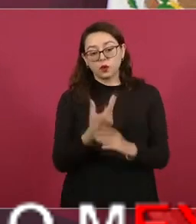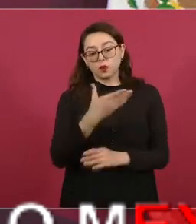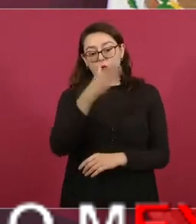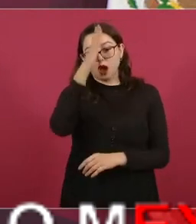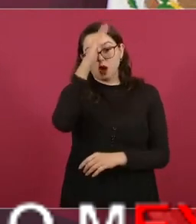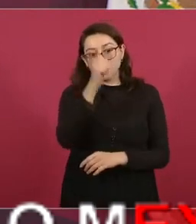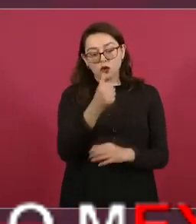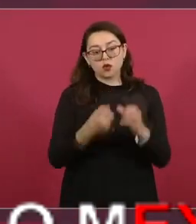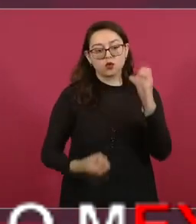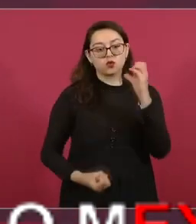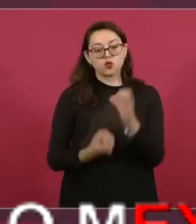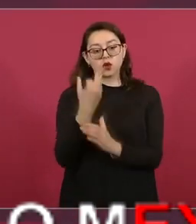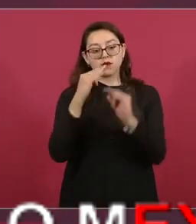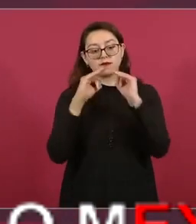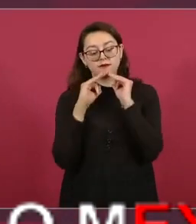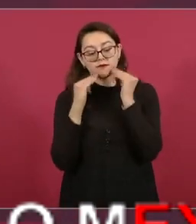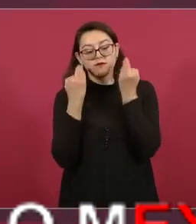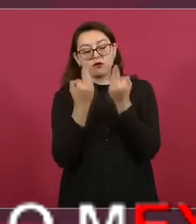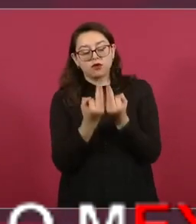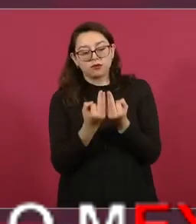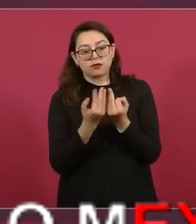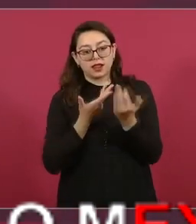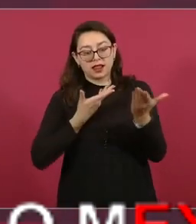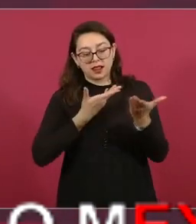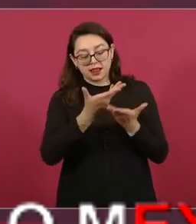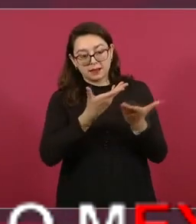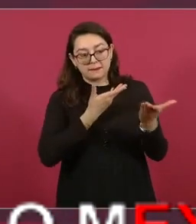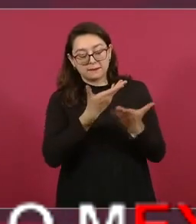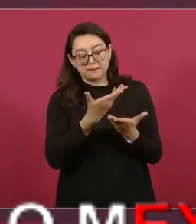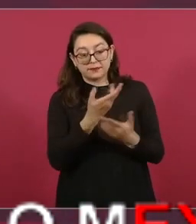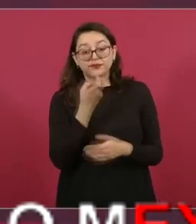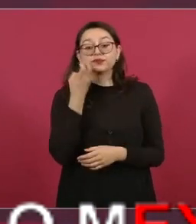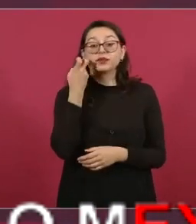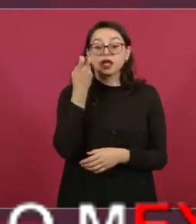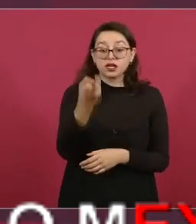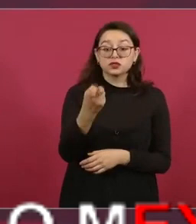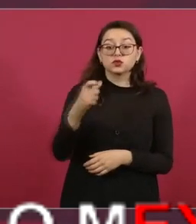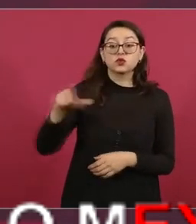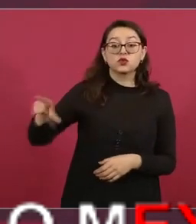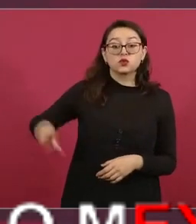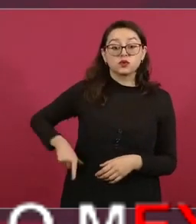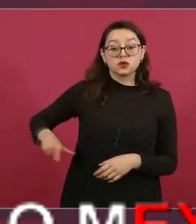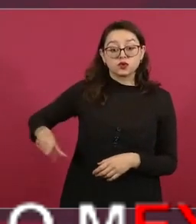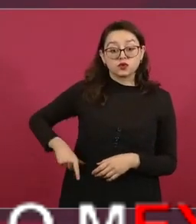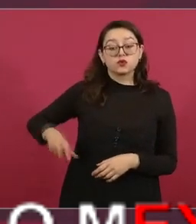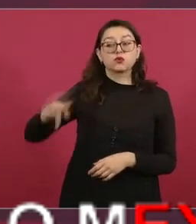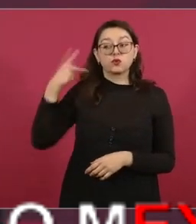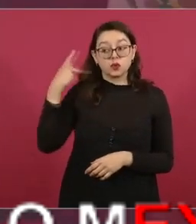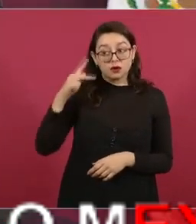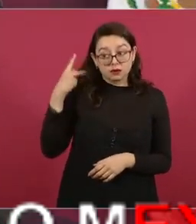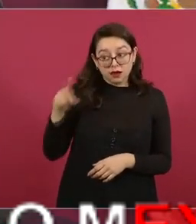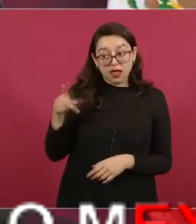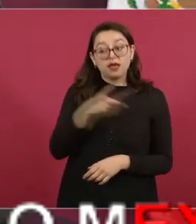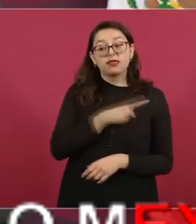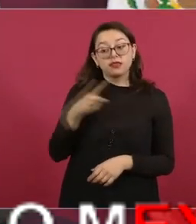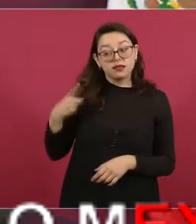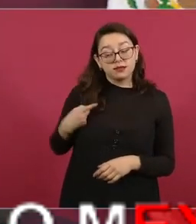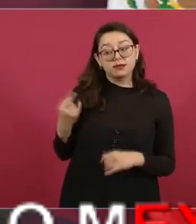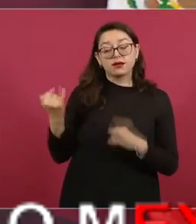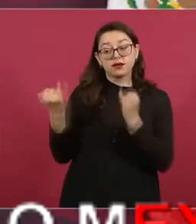que hacer el gobierno de Puebla y si no se puede